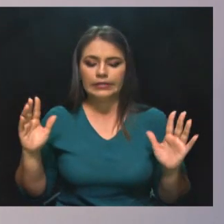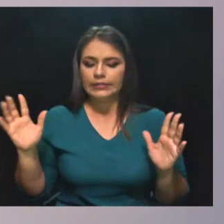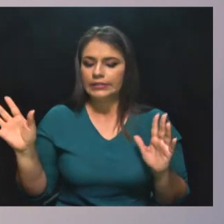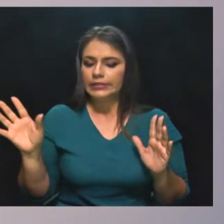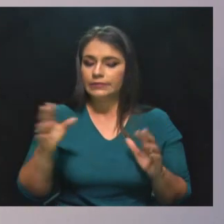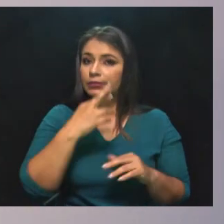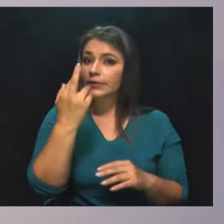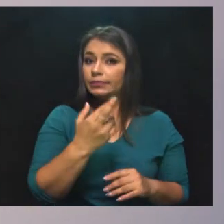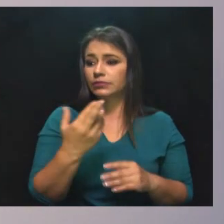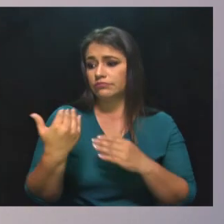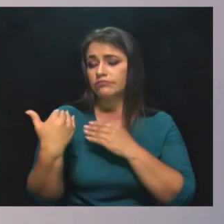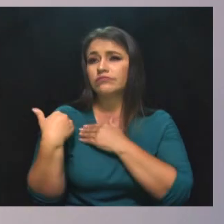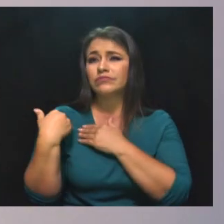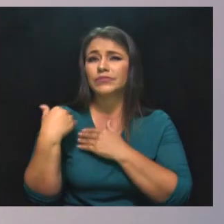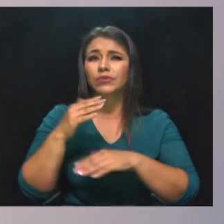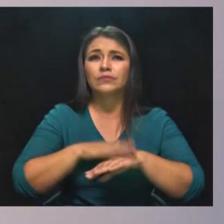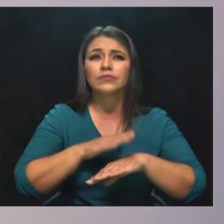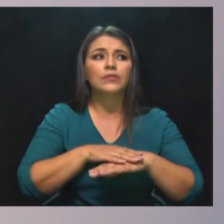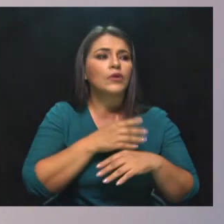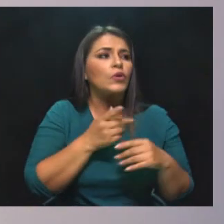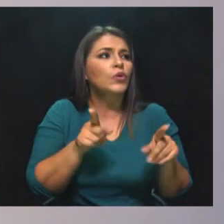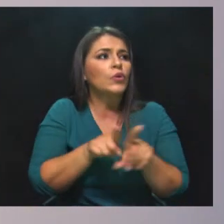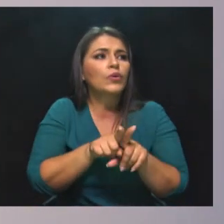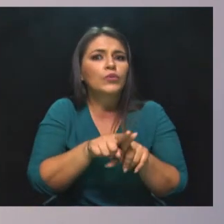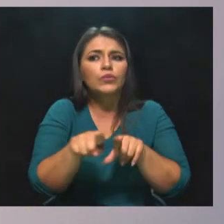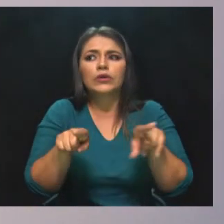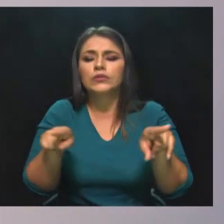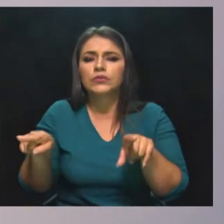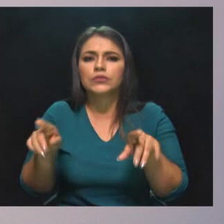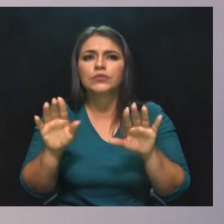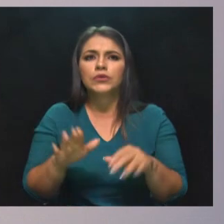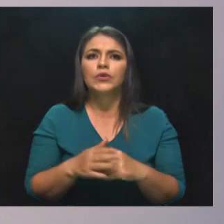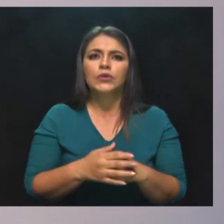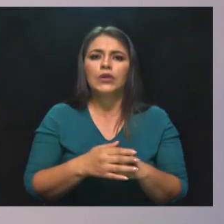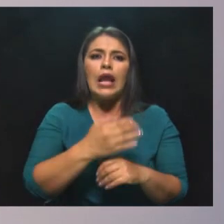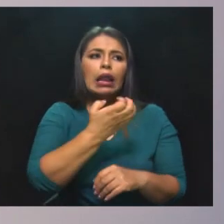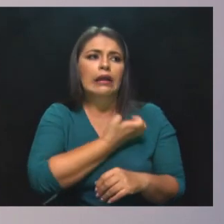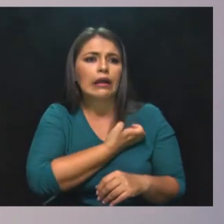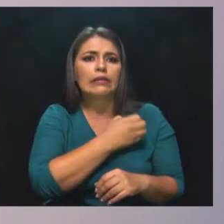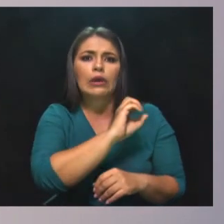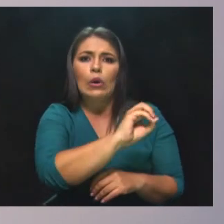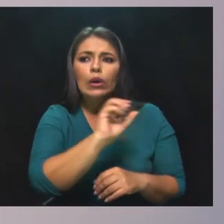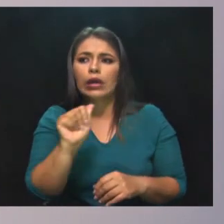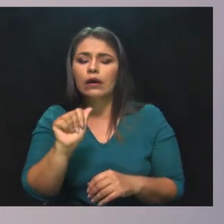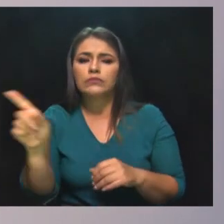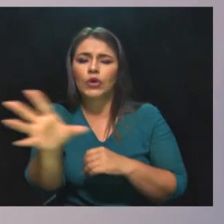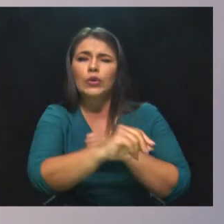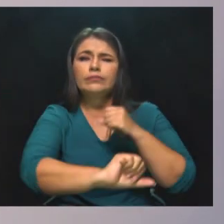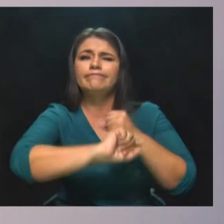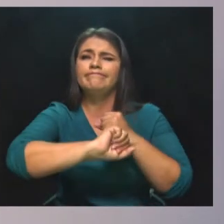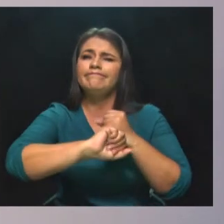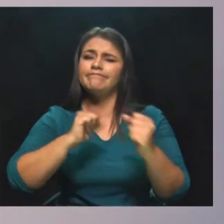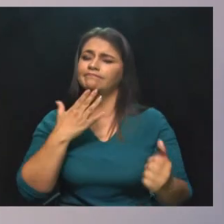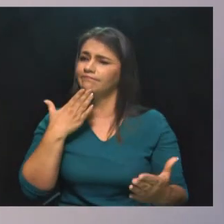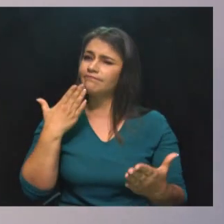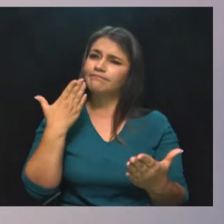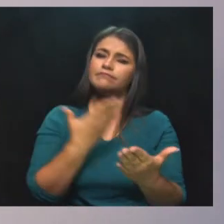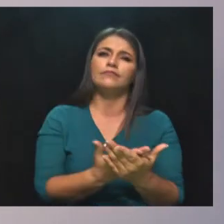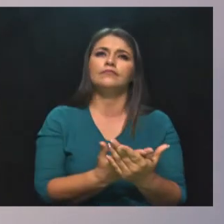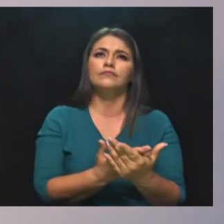repito, con el acompañamiento de los alcaldes y alcaldesas de toda Antioquia, a quienes